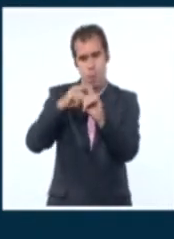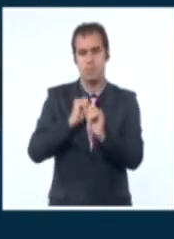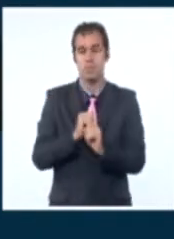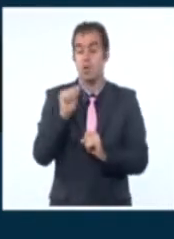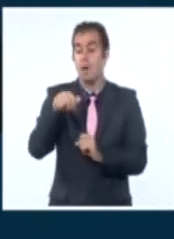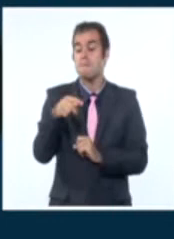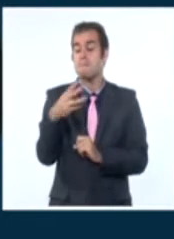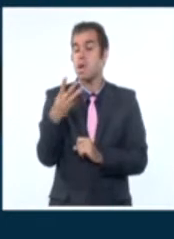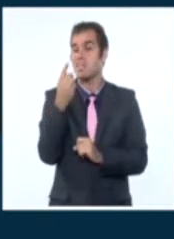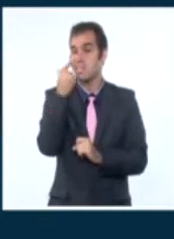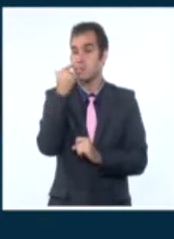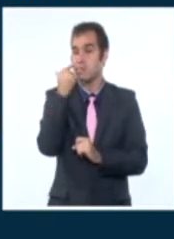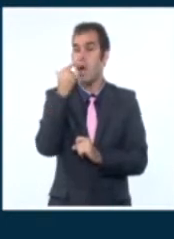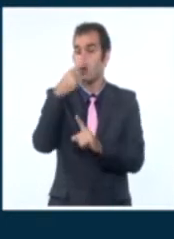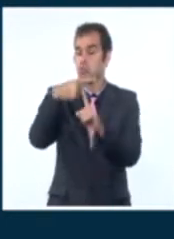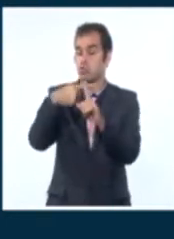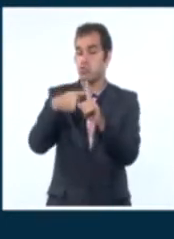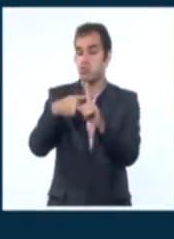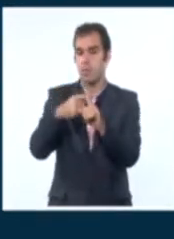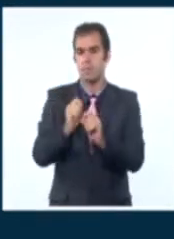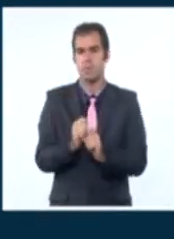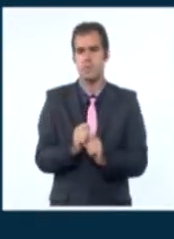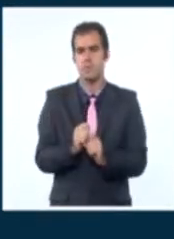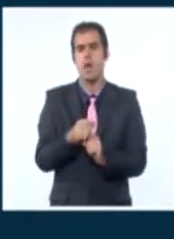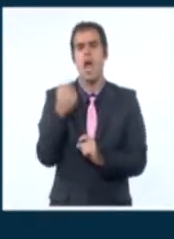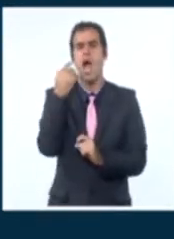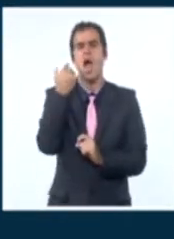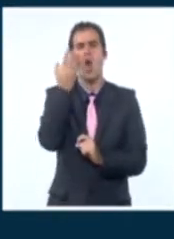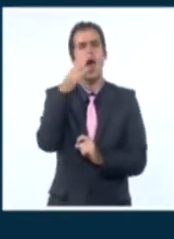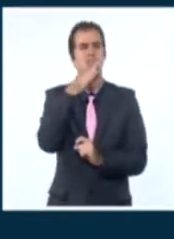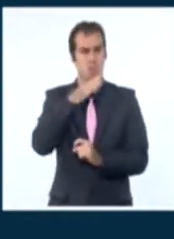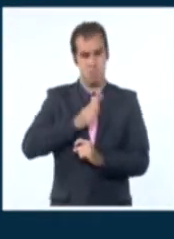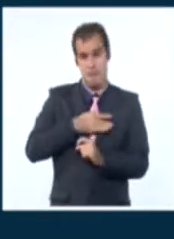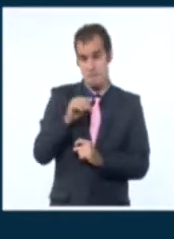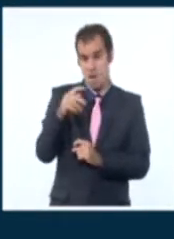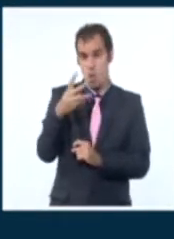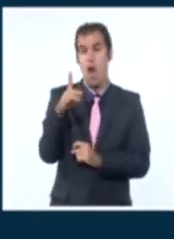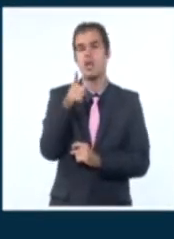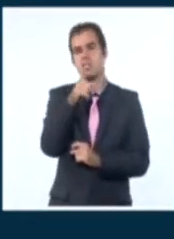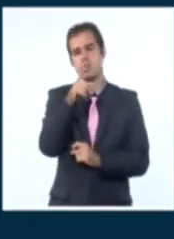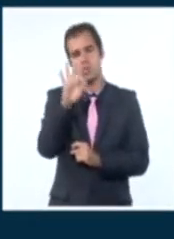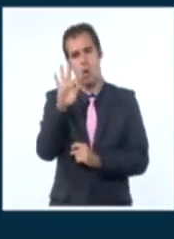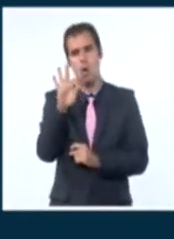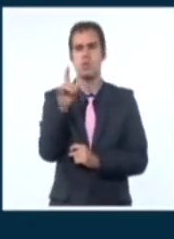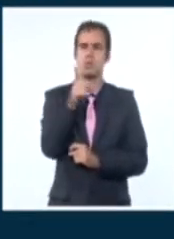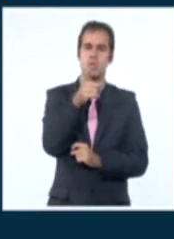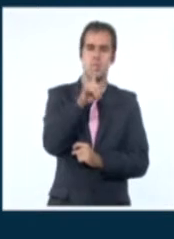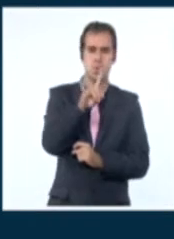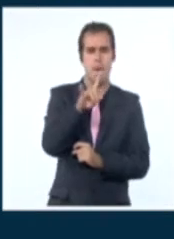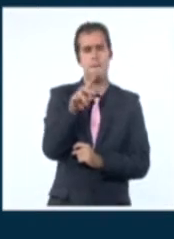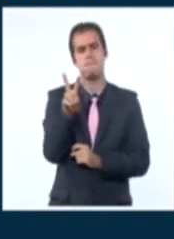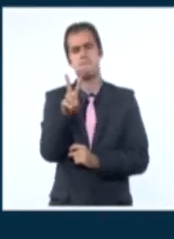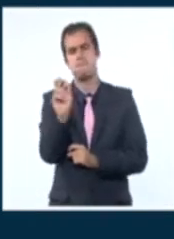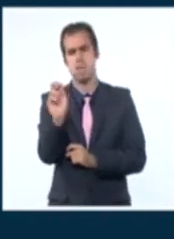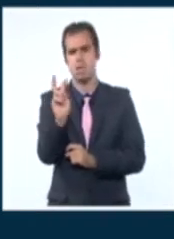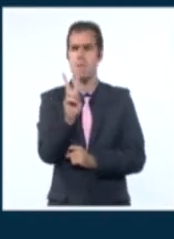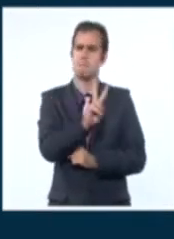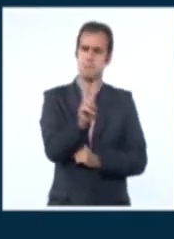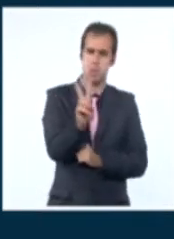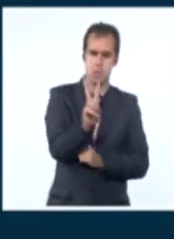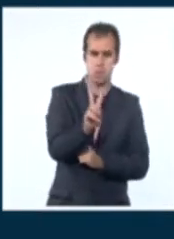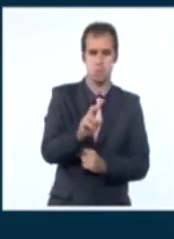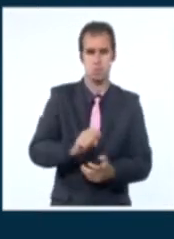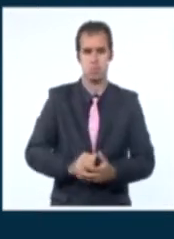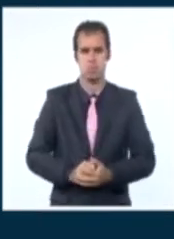bajos que la jornada anterior, entre 18, 19 grados en algunas zonas del interior de la parte occidental. En el resto, entre los 19 y hasta 22 grados Celsius